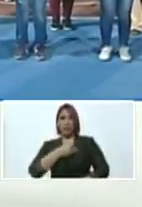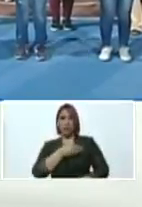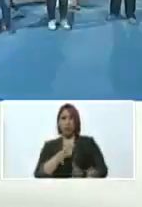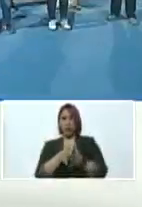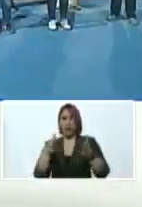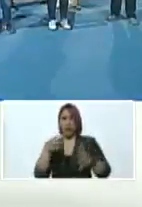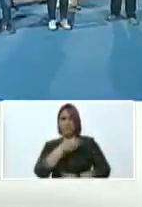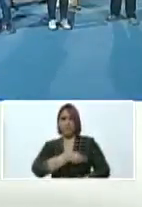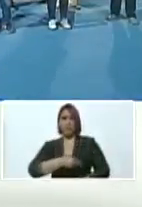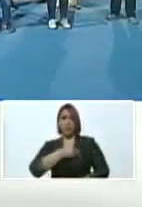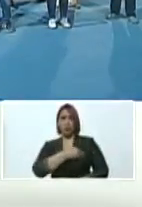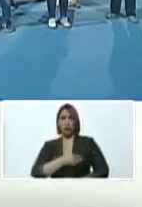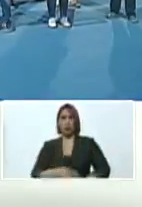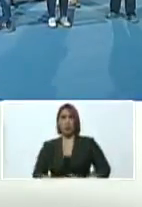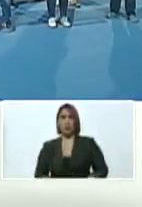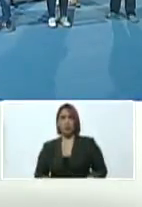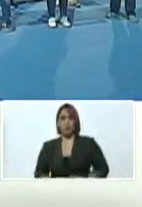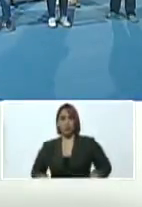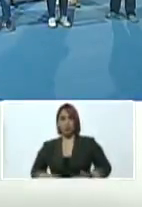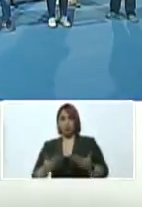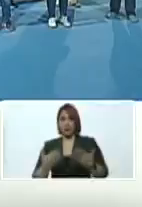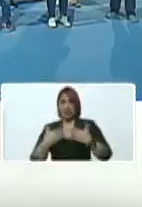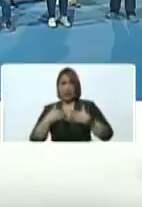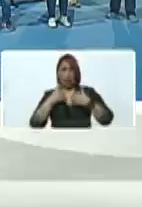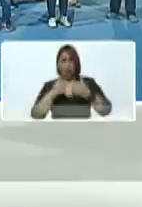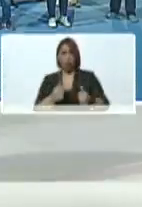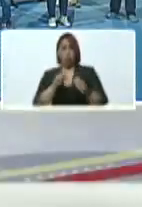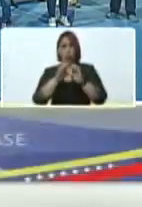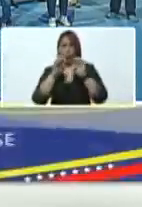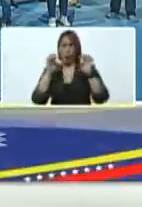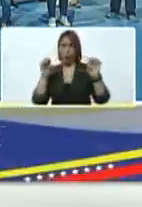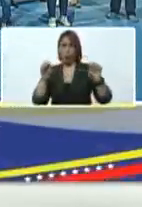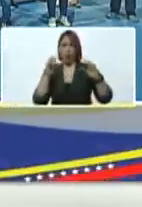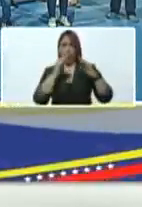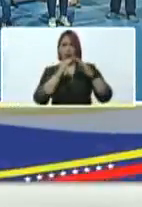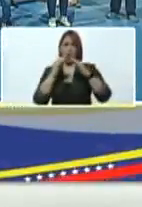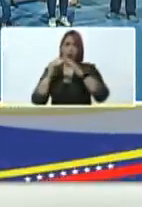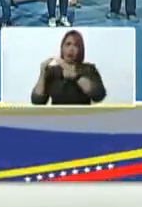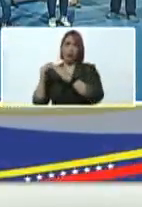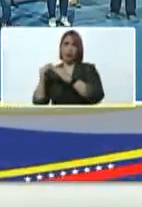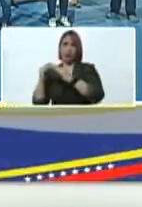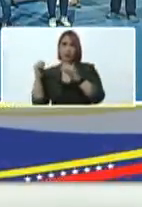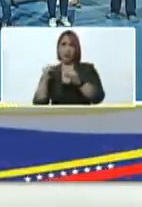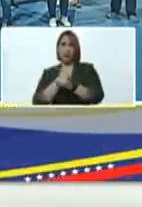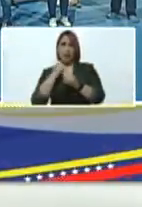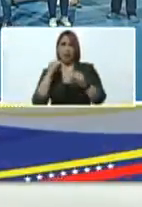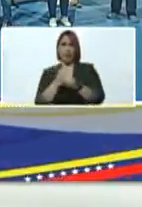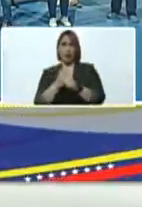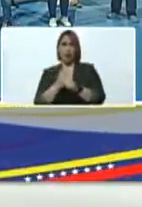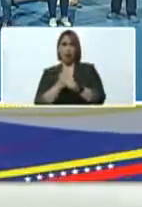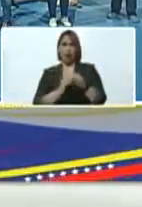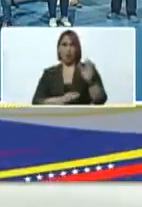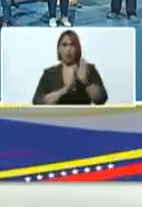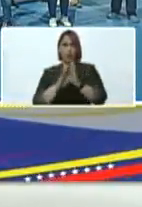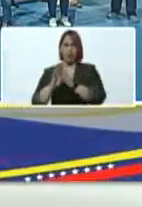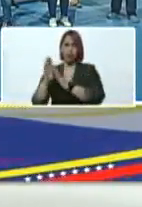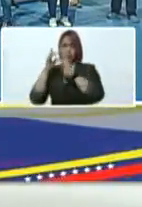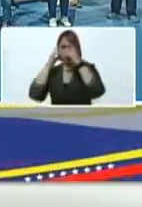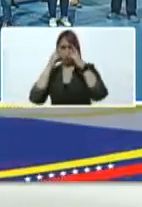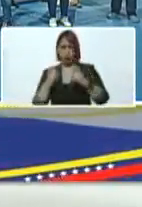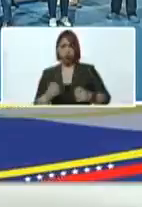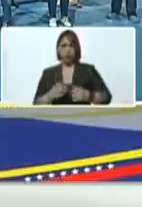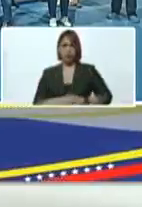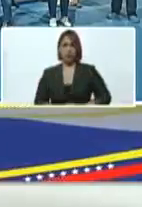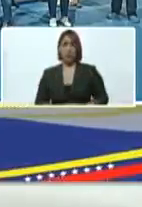grandes misiones para llevarle salud, educación, vivienda, trabajo, emprendimiento a